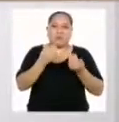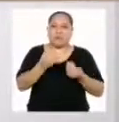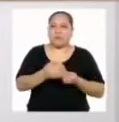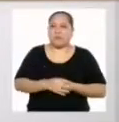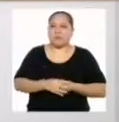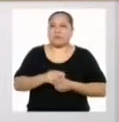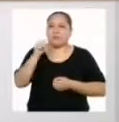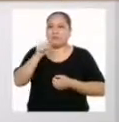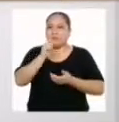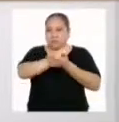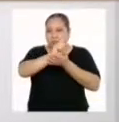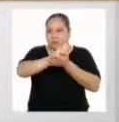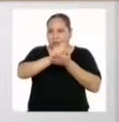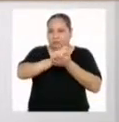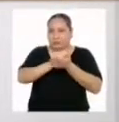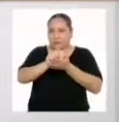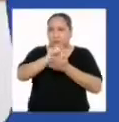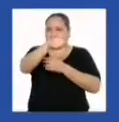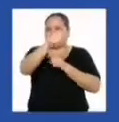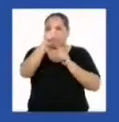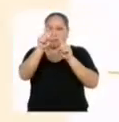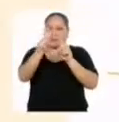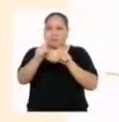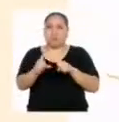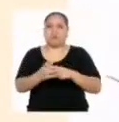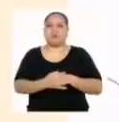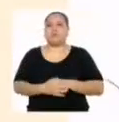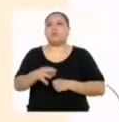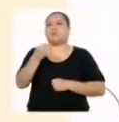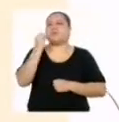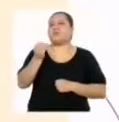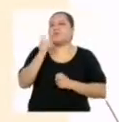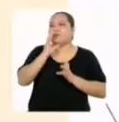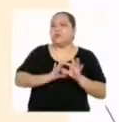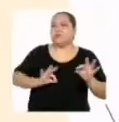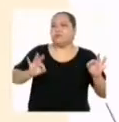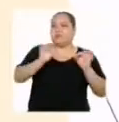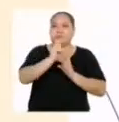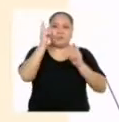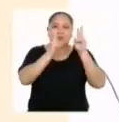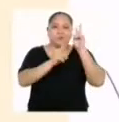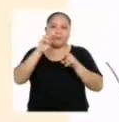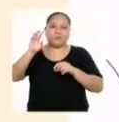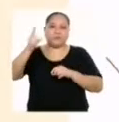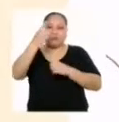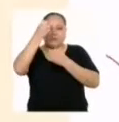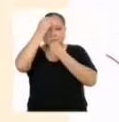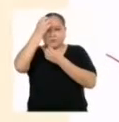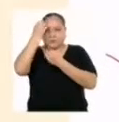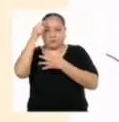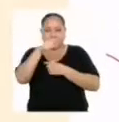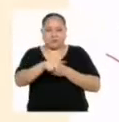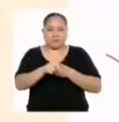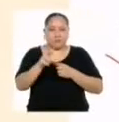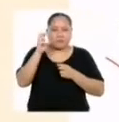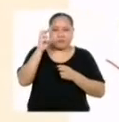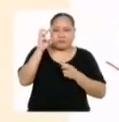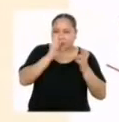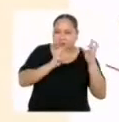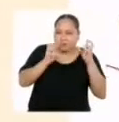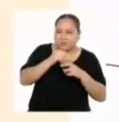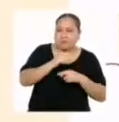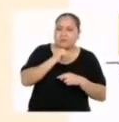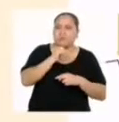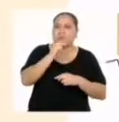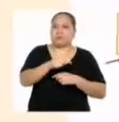Por eso, apuntemos las siguientes preguntas. ¿Por qué es importante determinar primero los datos y las incógnitas en la situación?